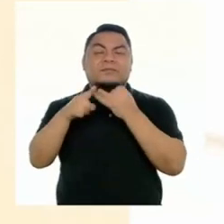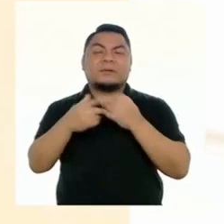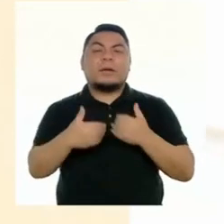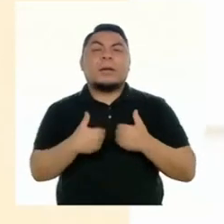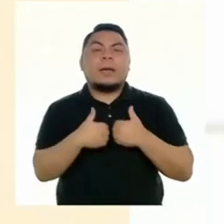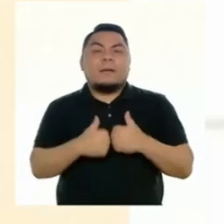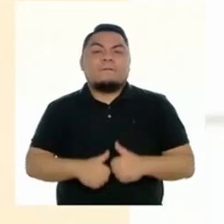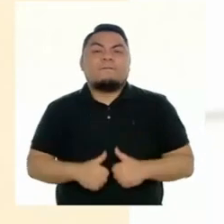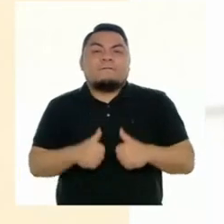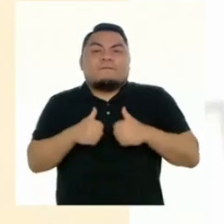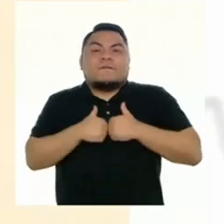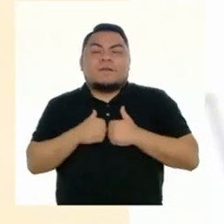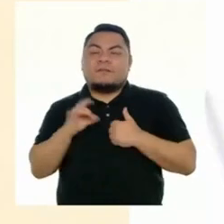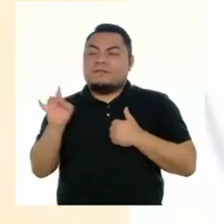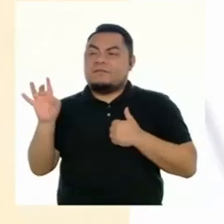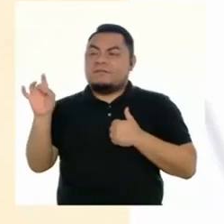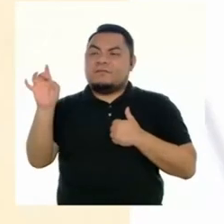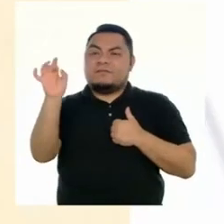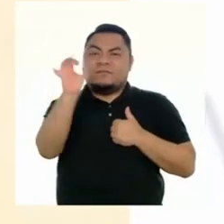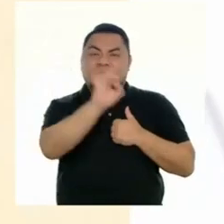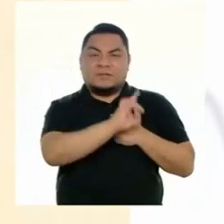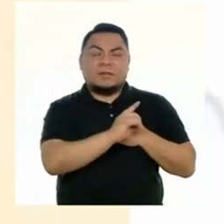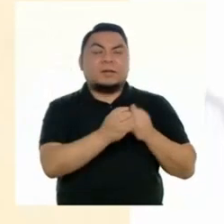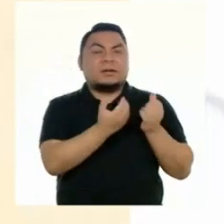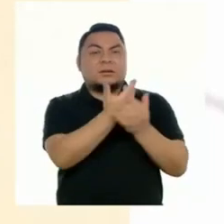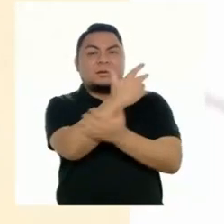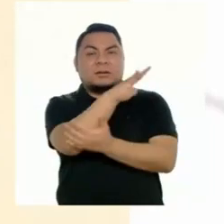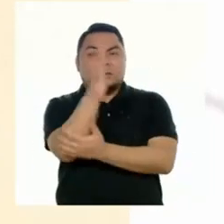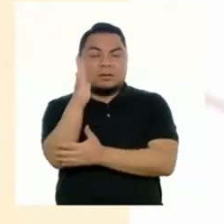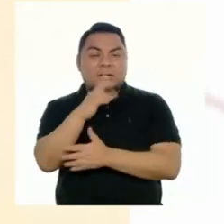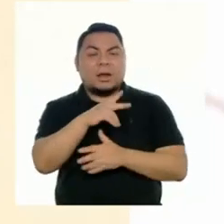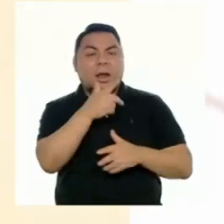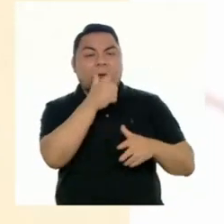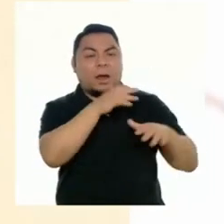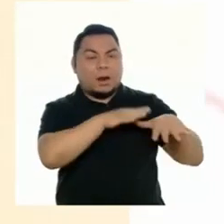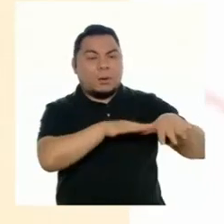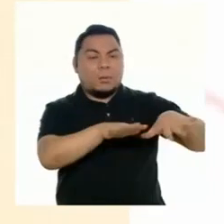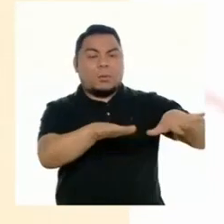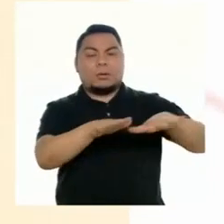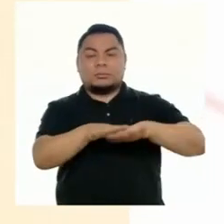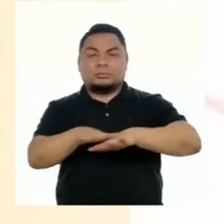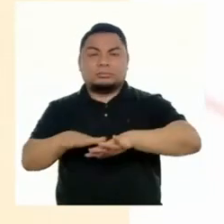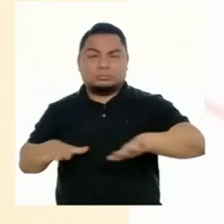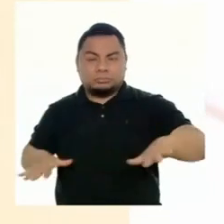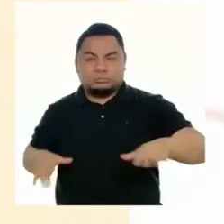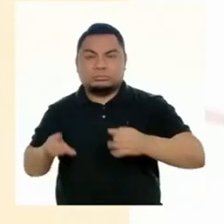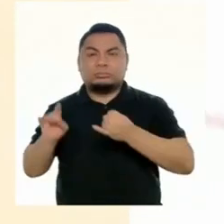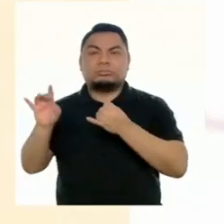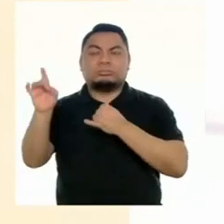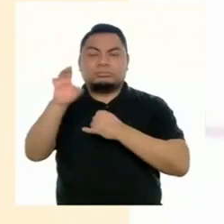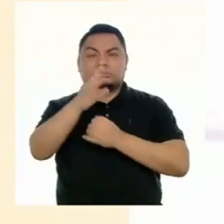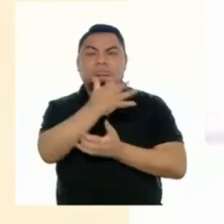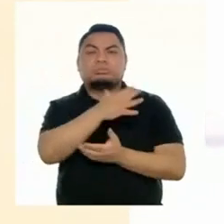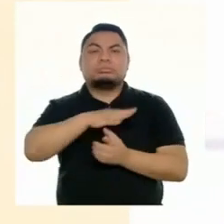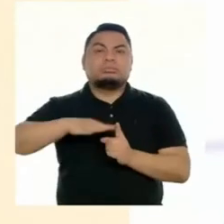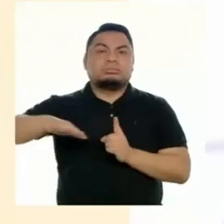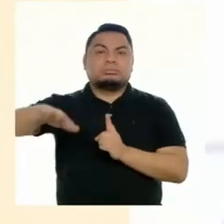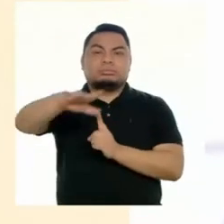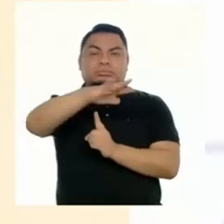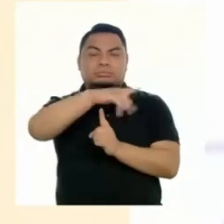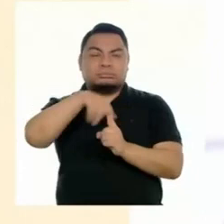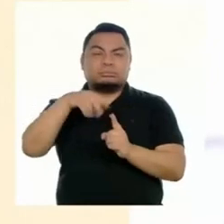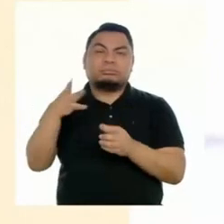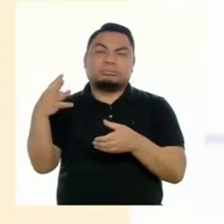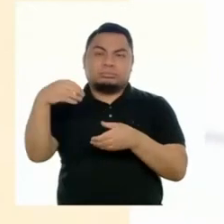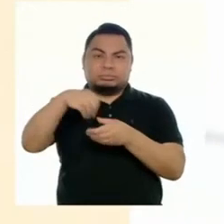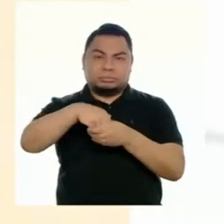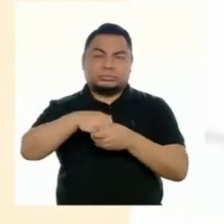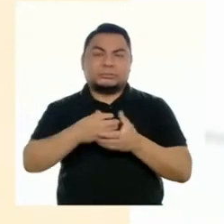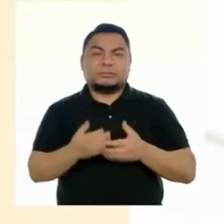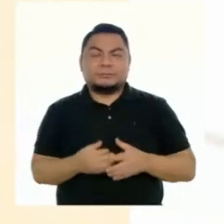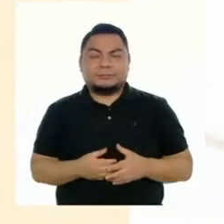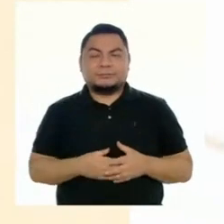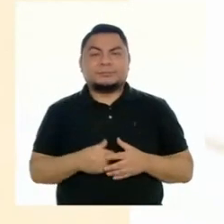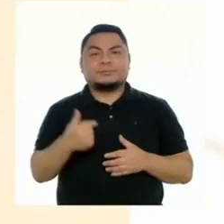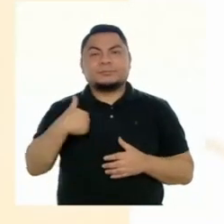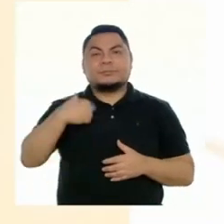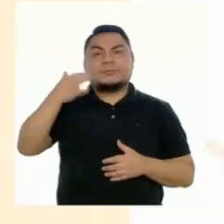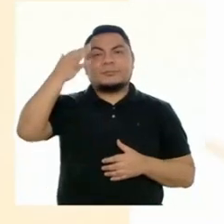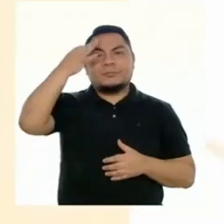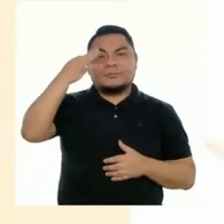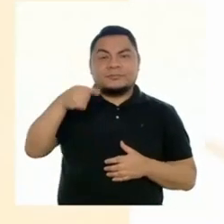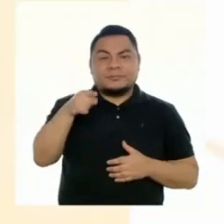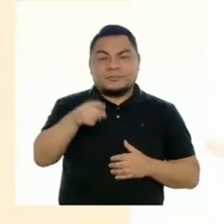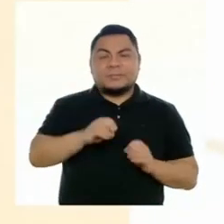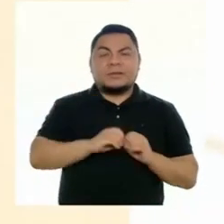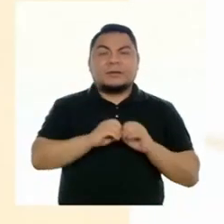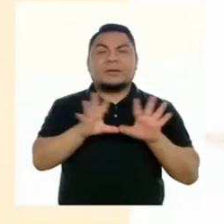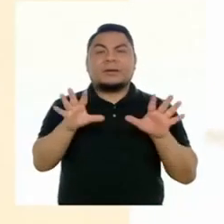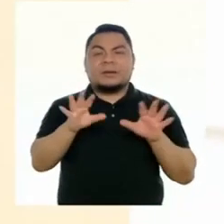organismos vivos de cualquier fuente, incluyendo ecosistemas y los complejos ecológicos de los que forman parte. Creo que esta